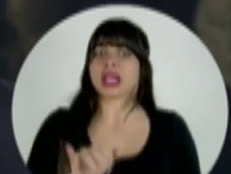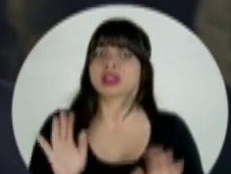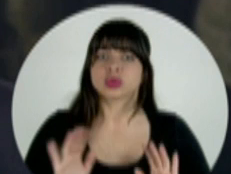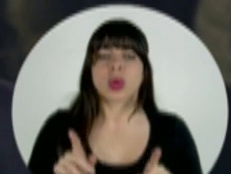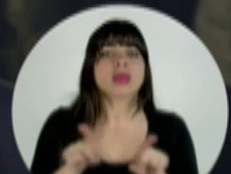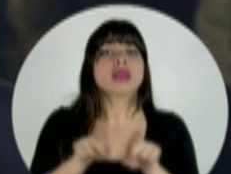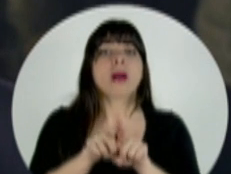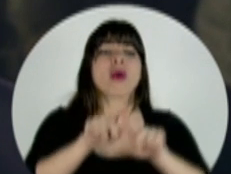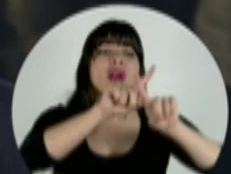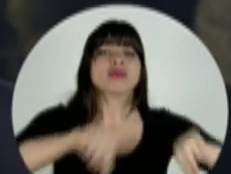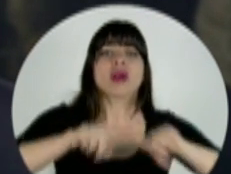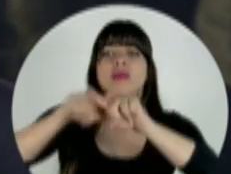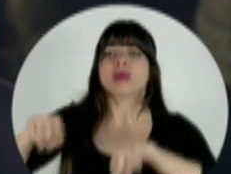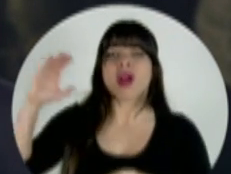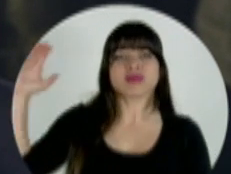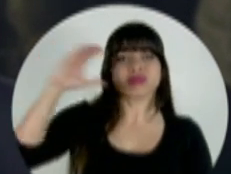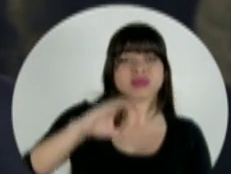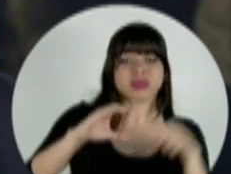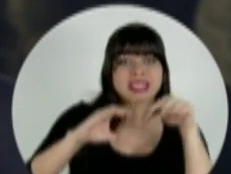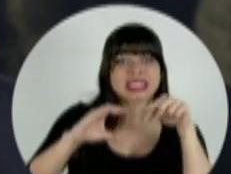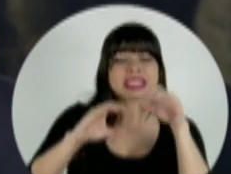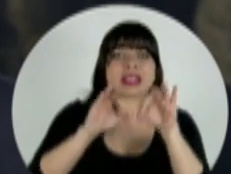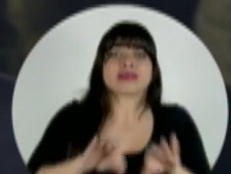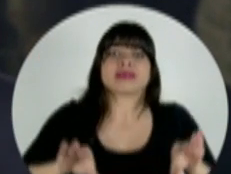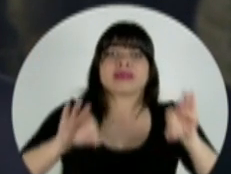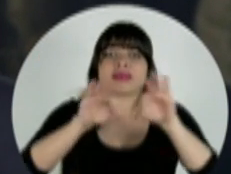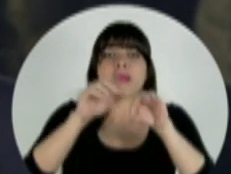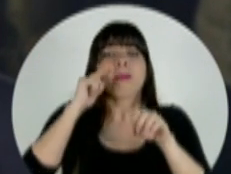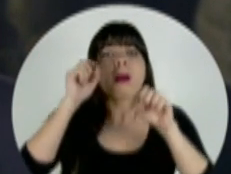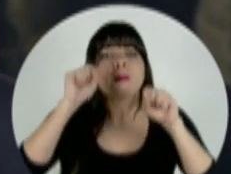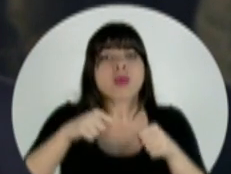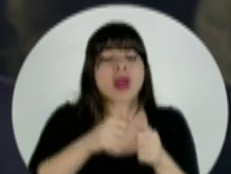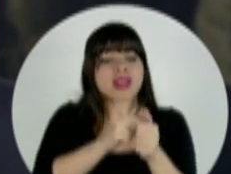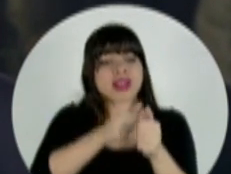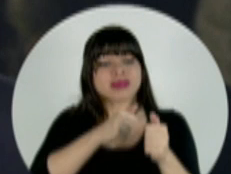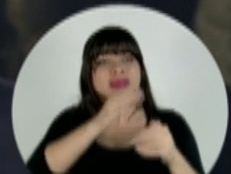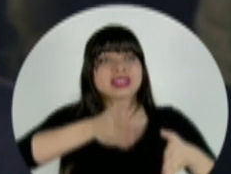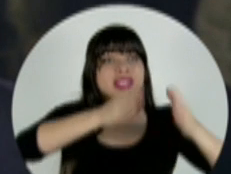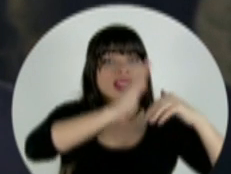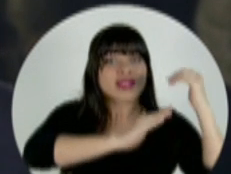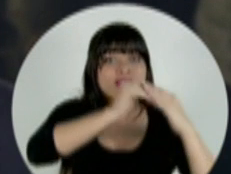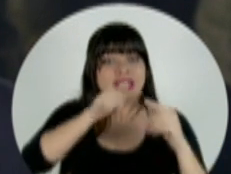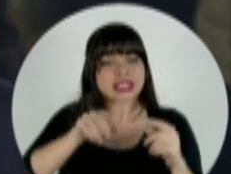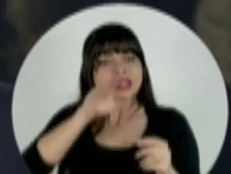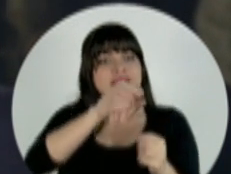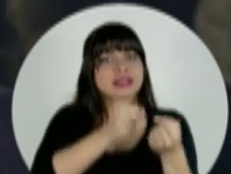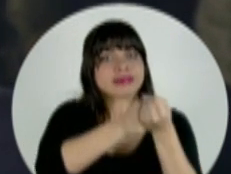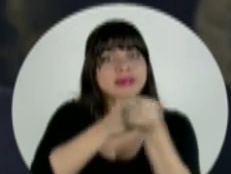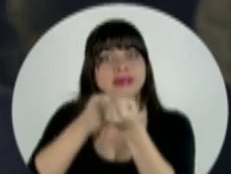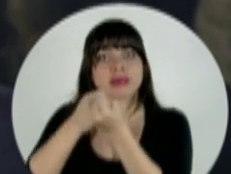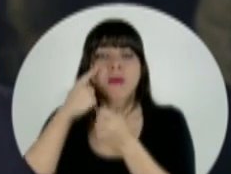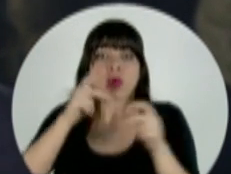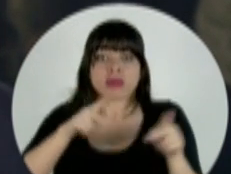Tampoco procede la cancelación de las inversiones que son indispensables para superar rezagos en infraestructura como lo